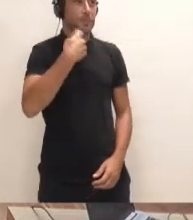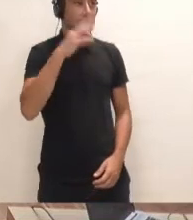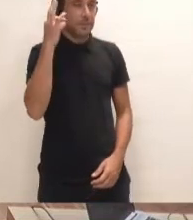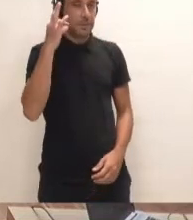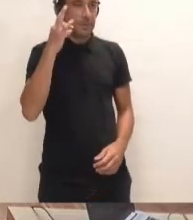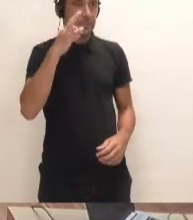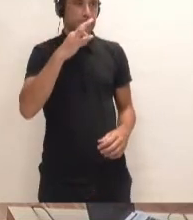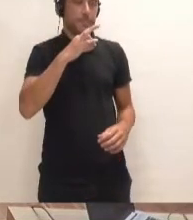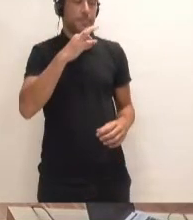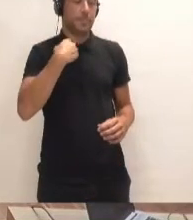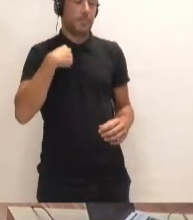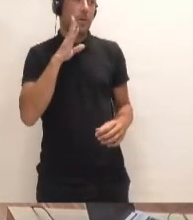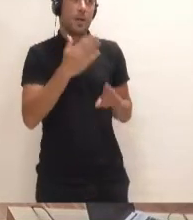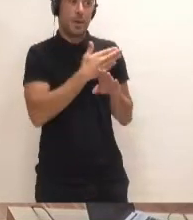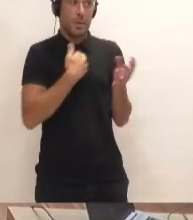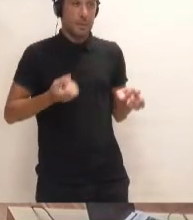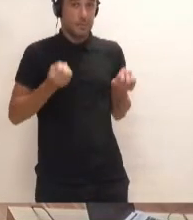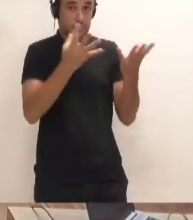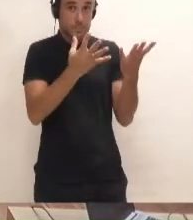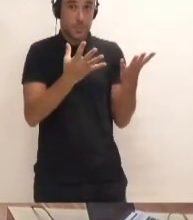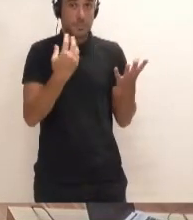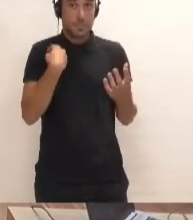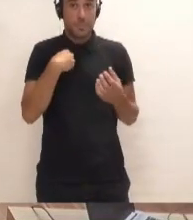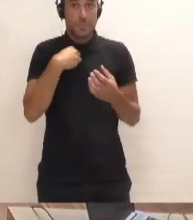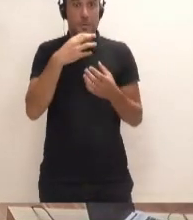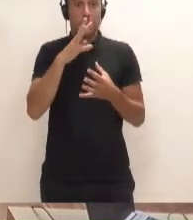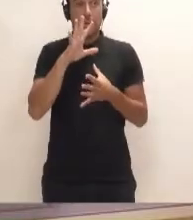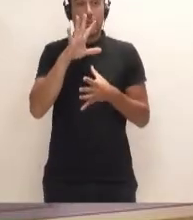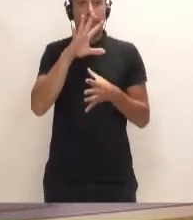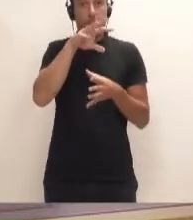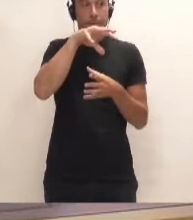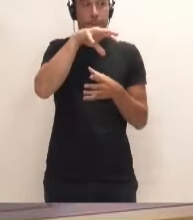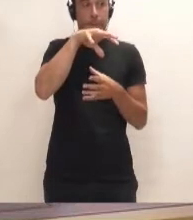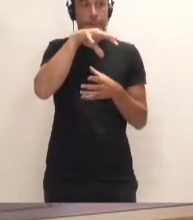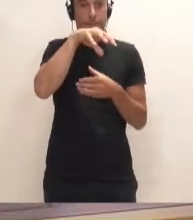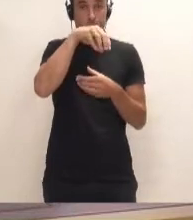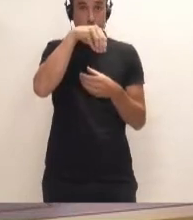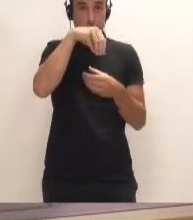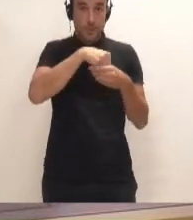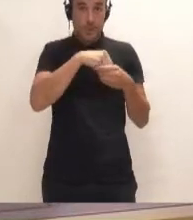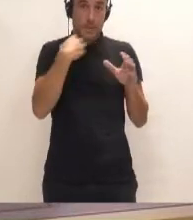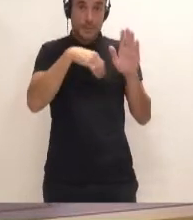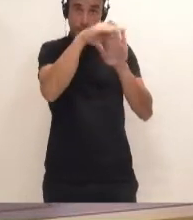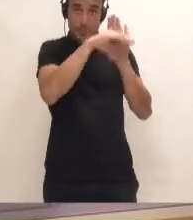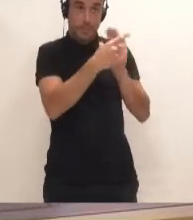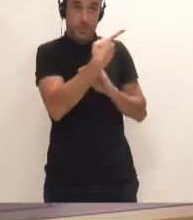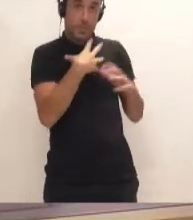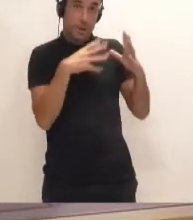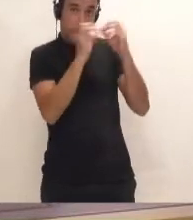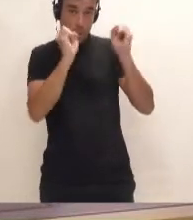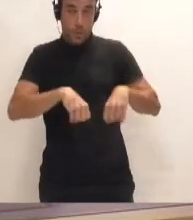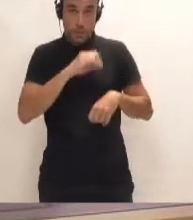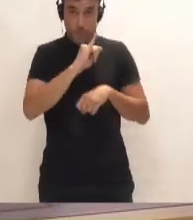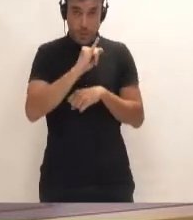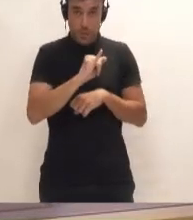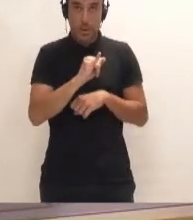diciendo, tenemos un acuerdo dentro de los acuerdos programáticos, valga la redundancia,